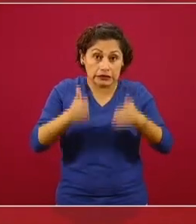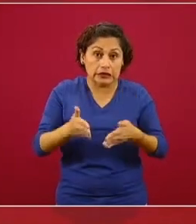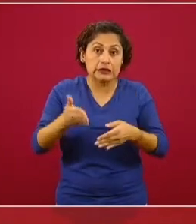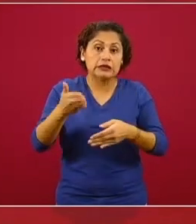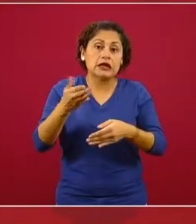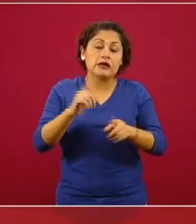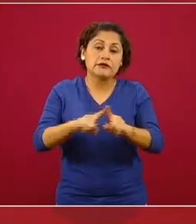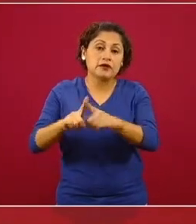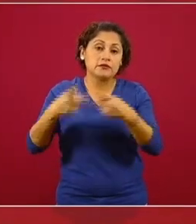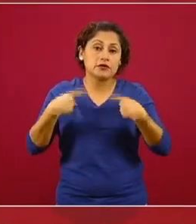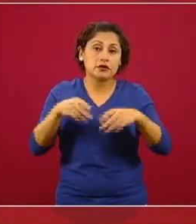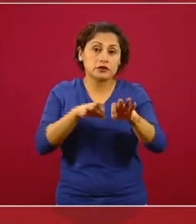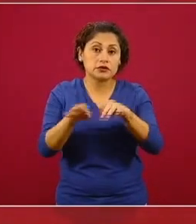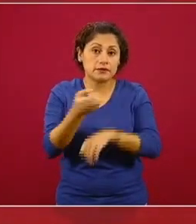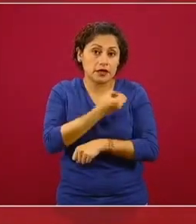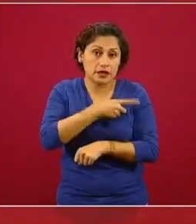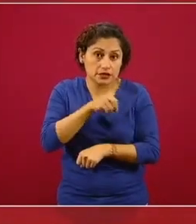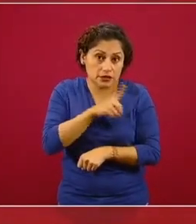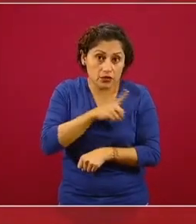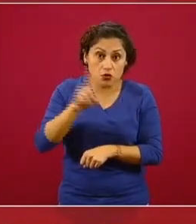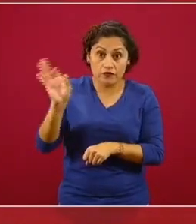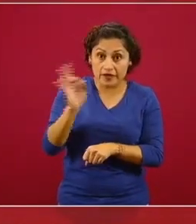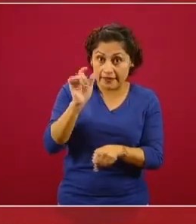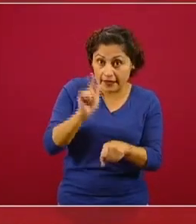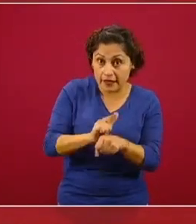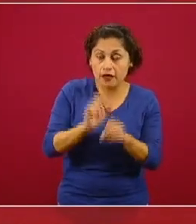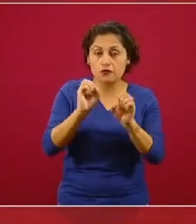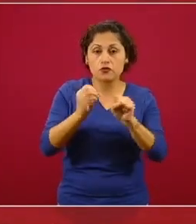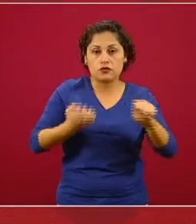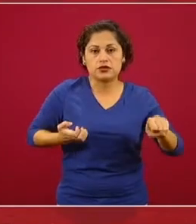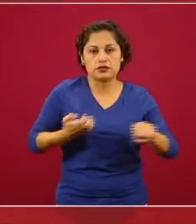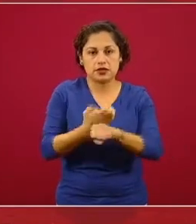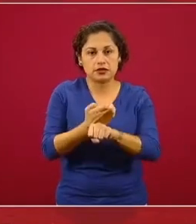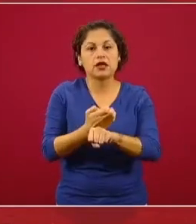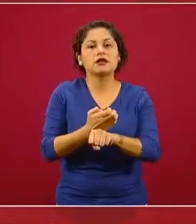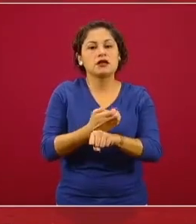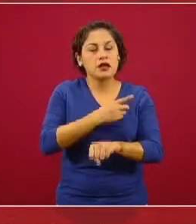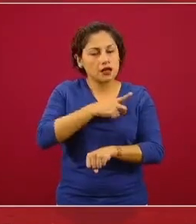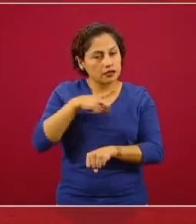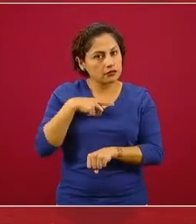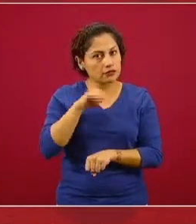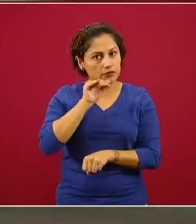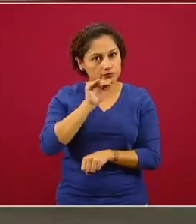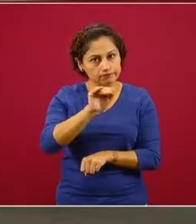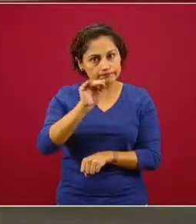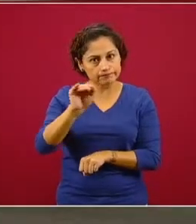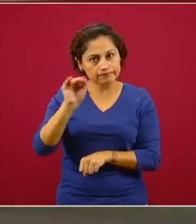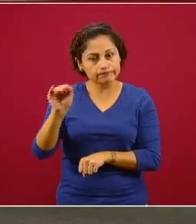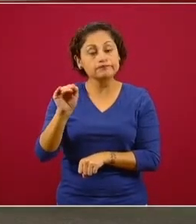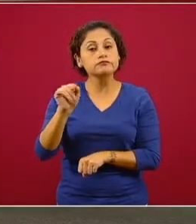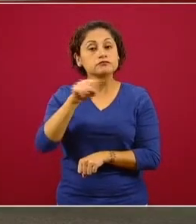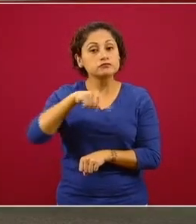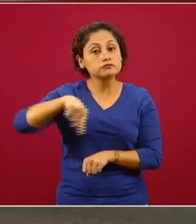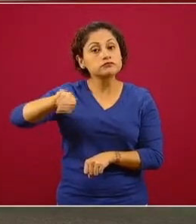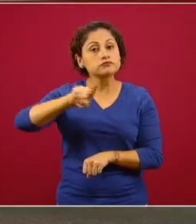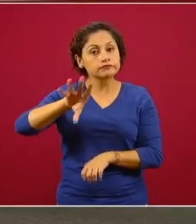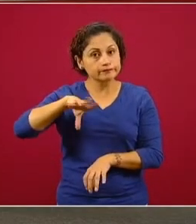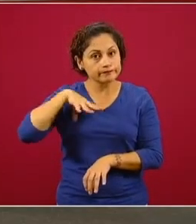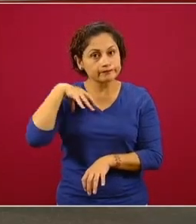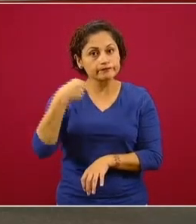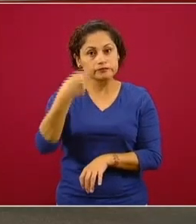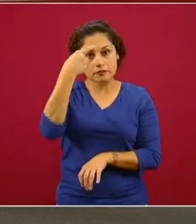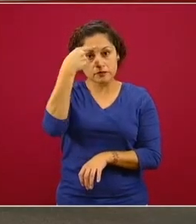federal o de los gobiernos estatales. No hay razón alguna por la que no se haga un esfuerzo para